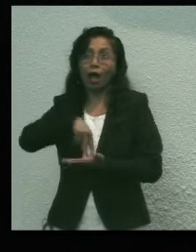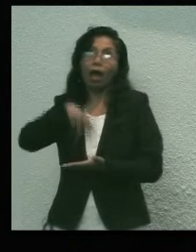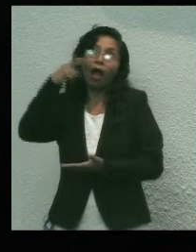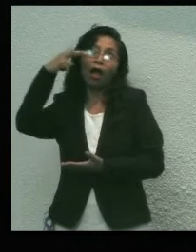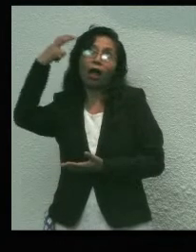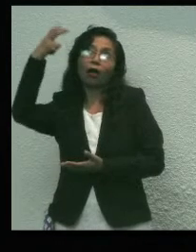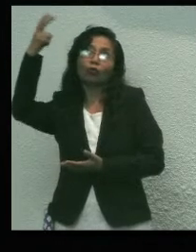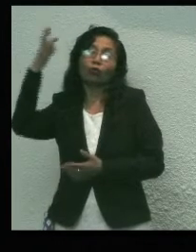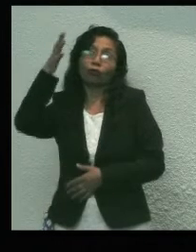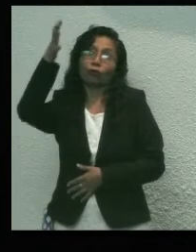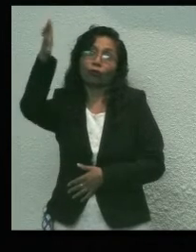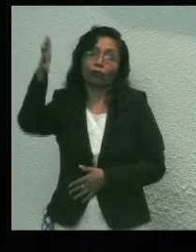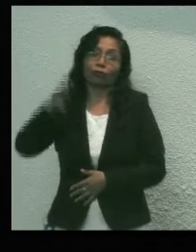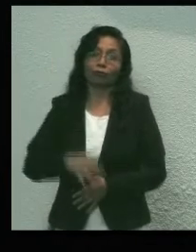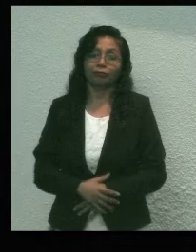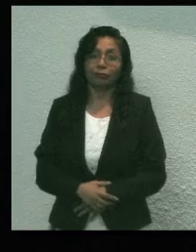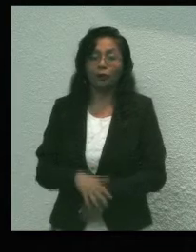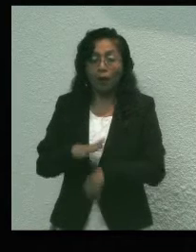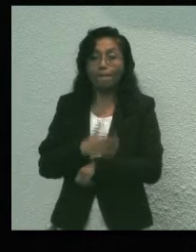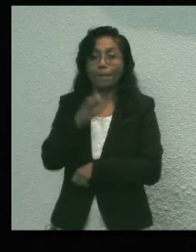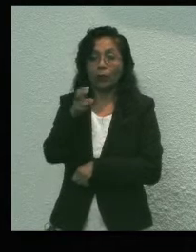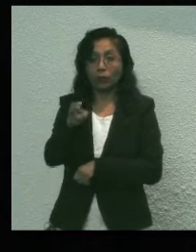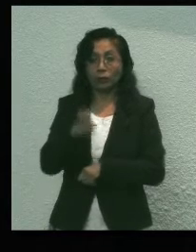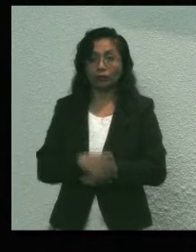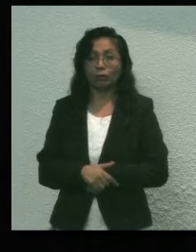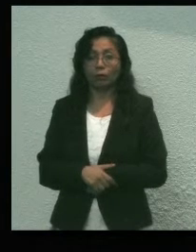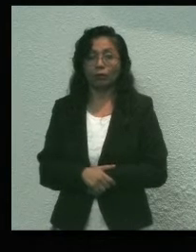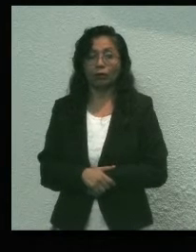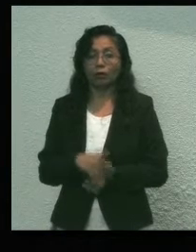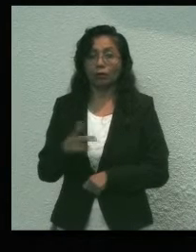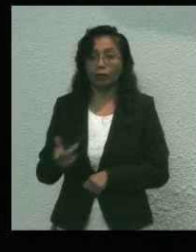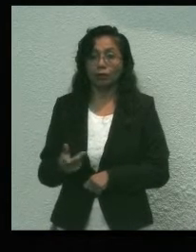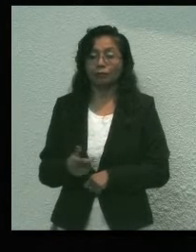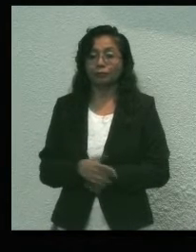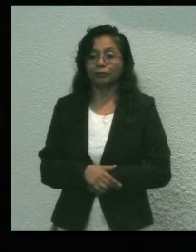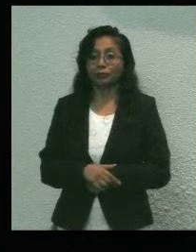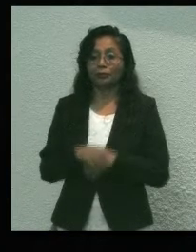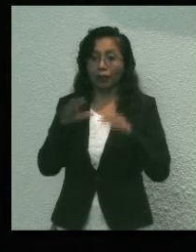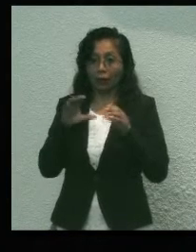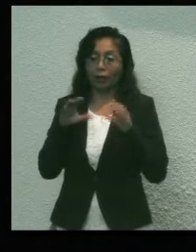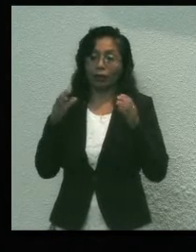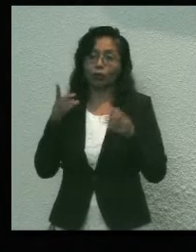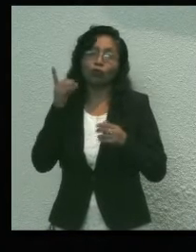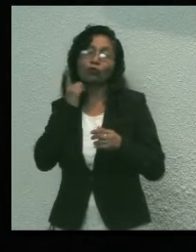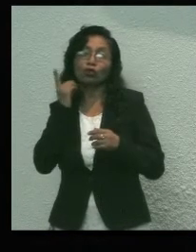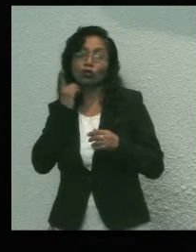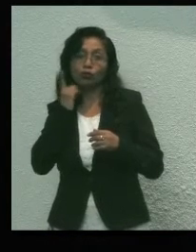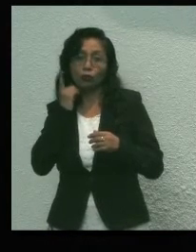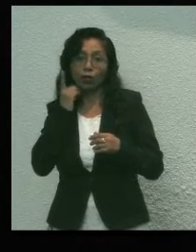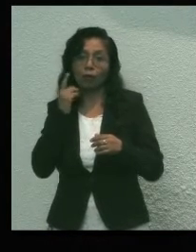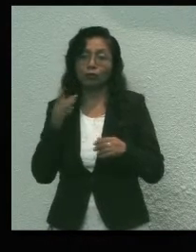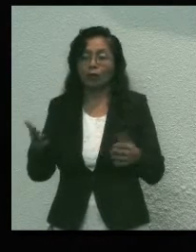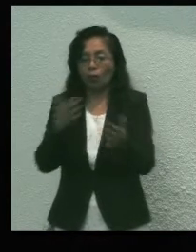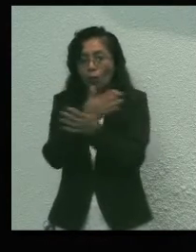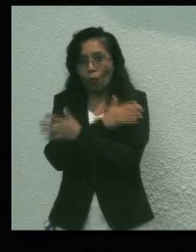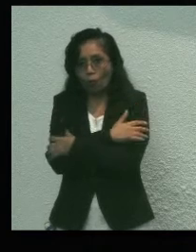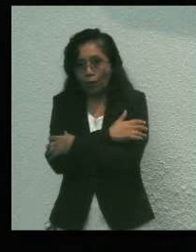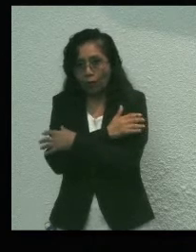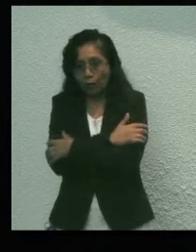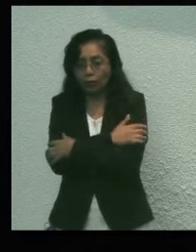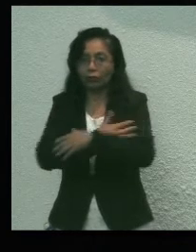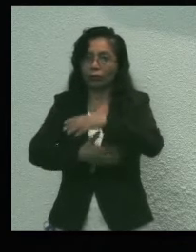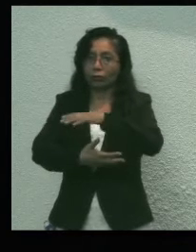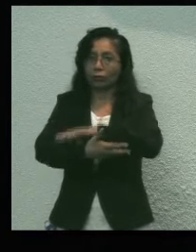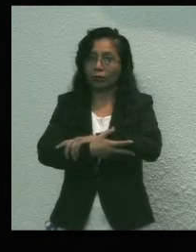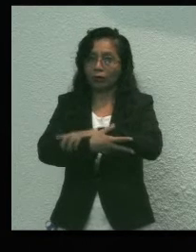mejor futuro. Por eso, a nombre de esta decimosexta legislatura, mando un abrazo solidario